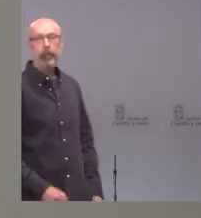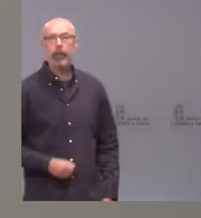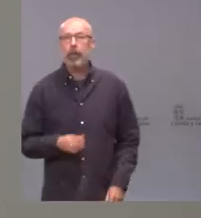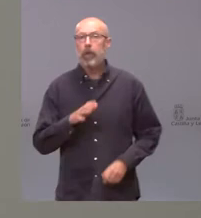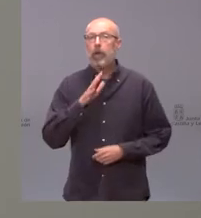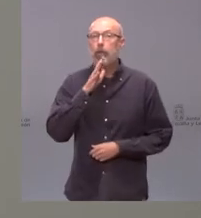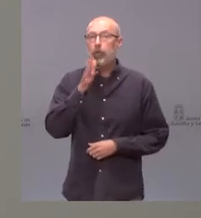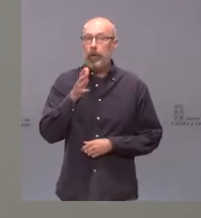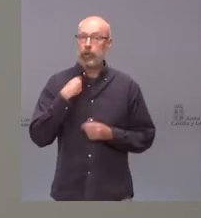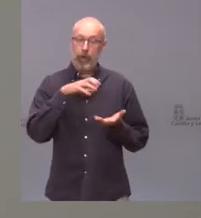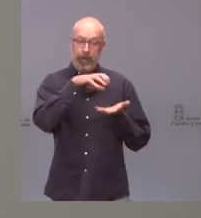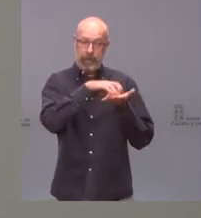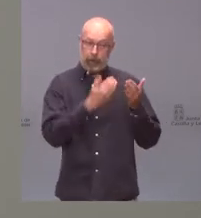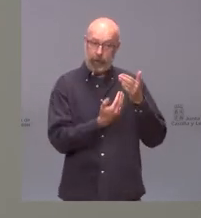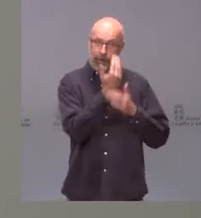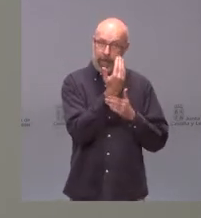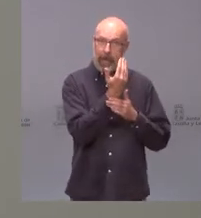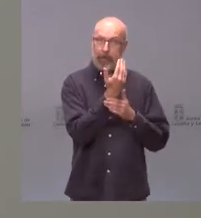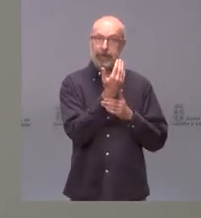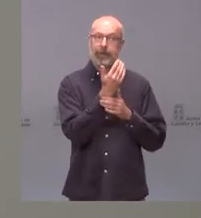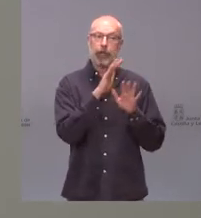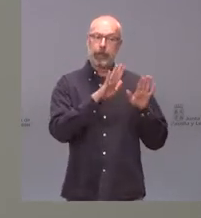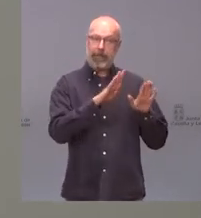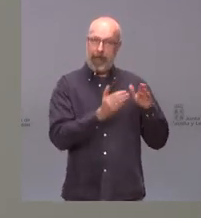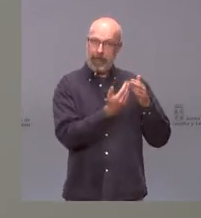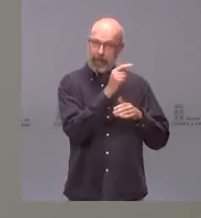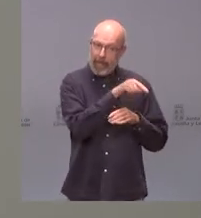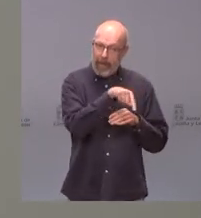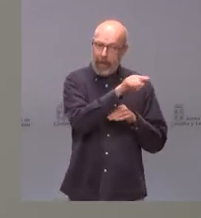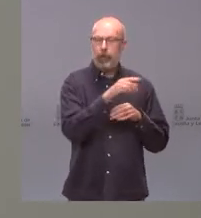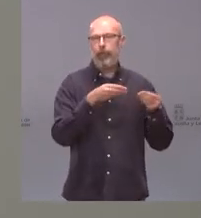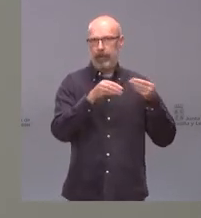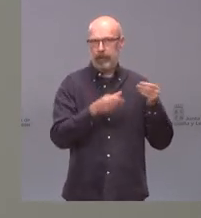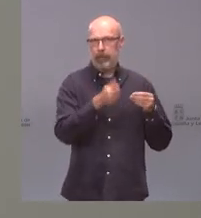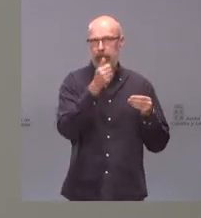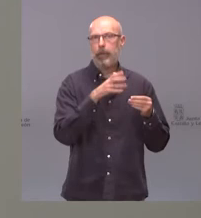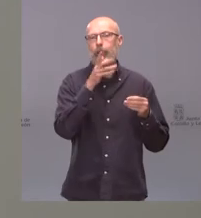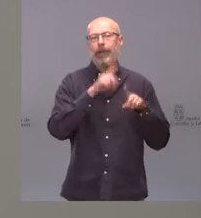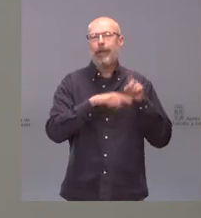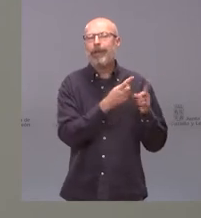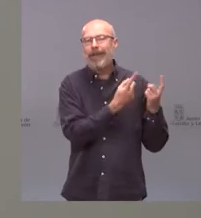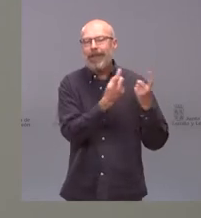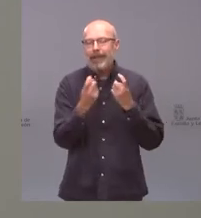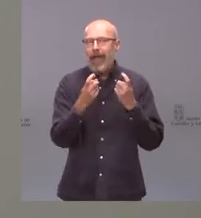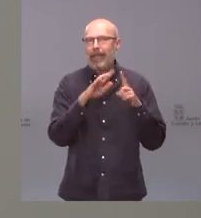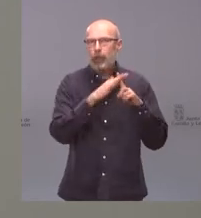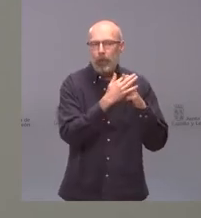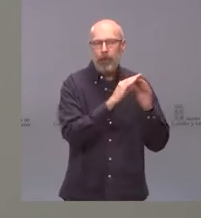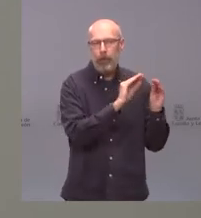centros de día que tienen las estancias diurnas, atendiendo también a las situaciones y a las necesidades de